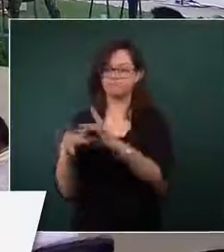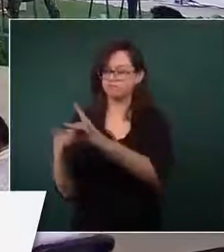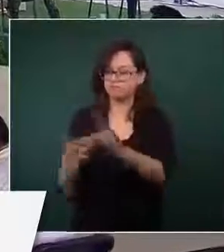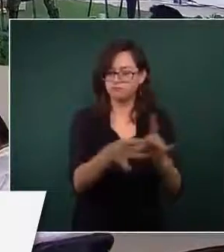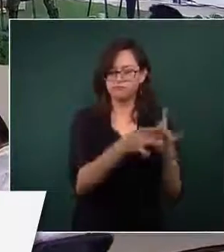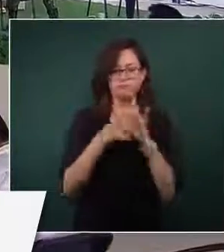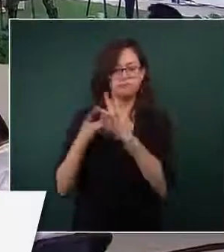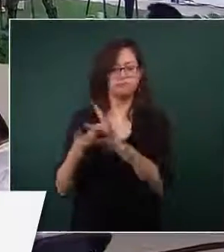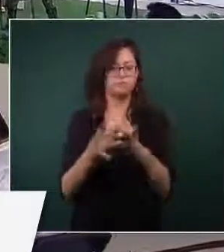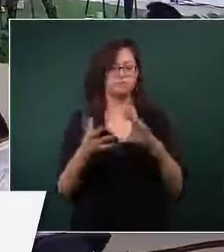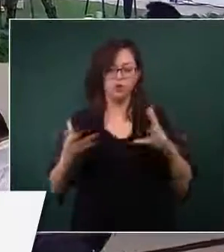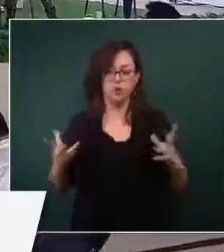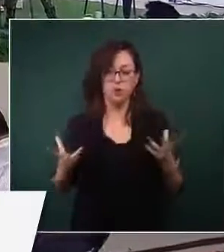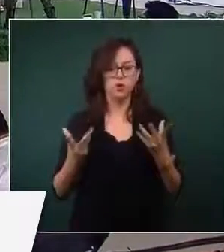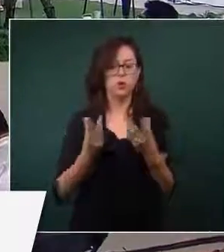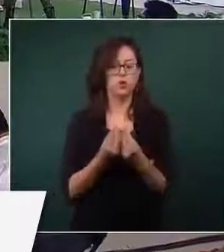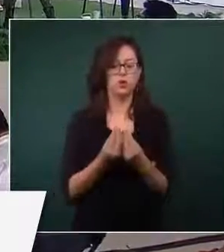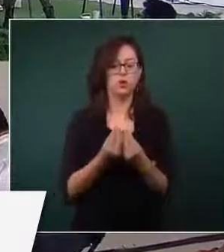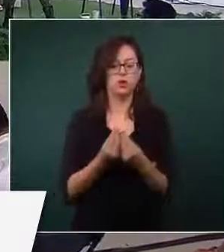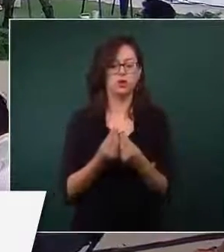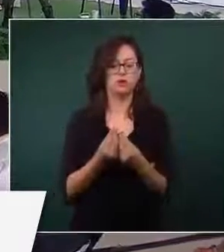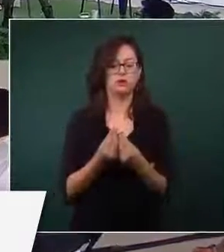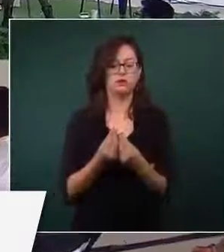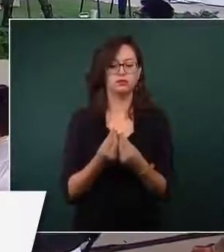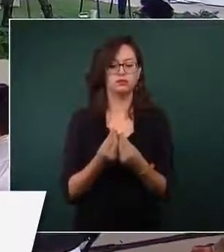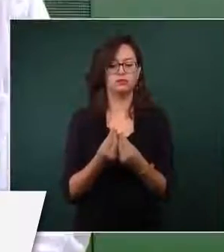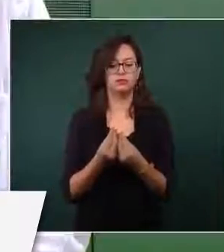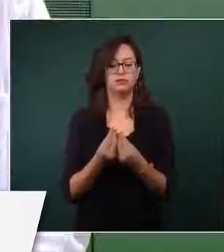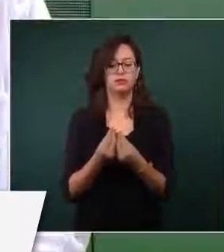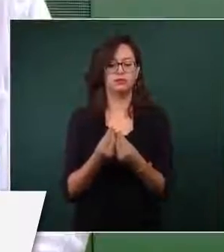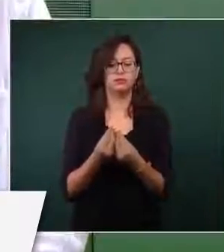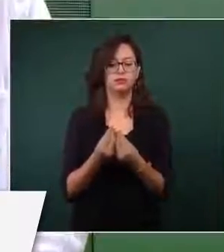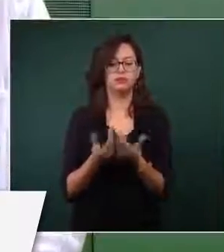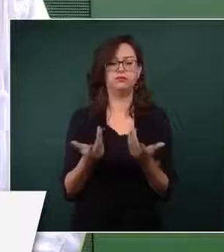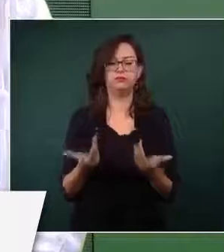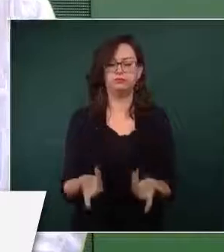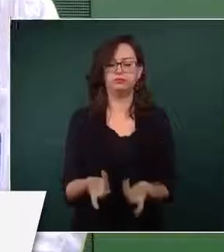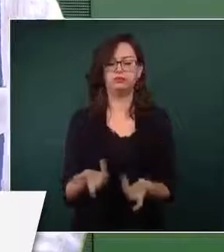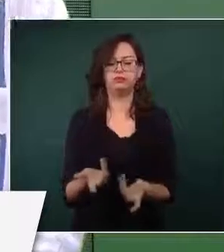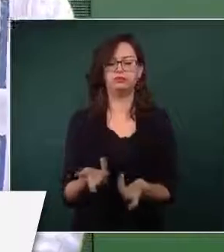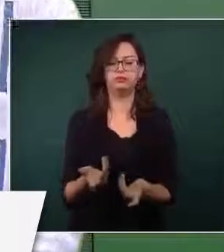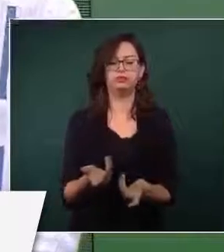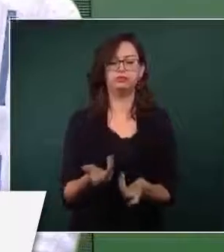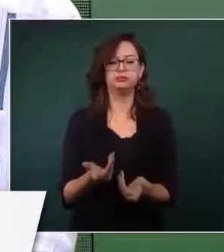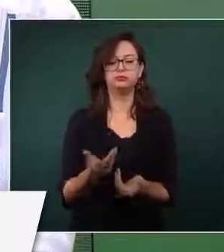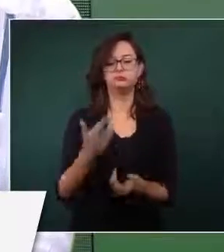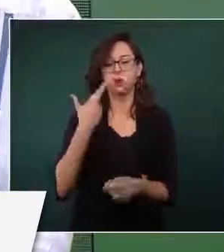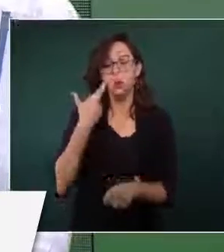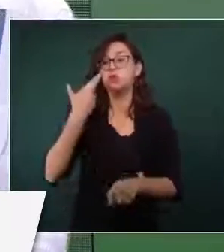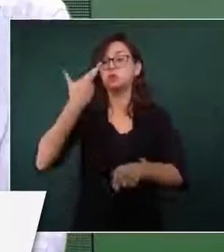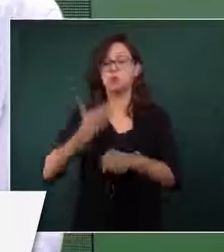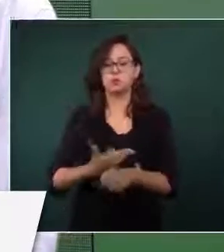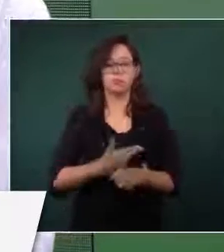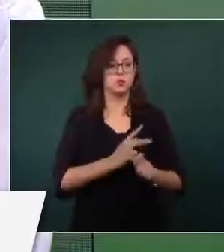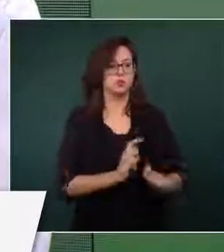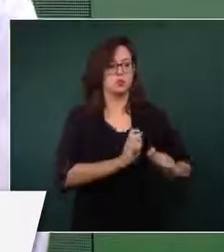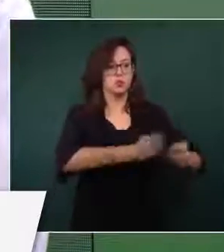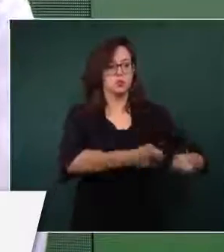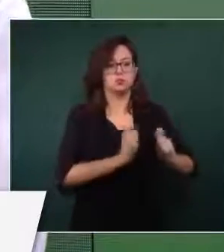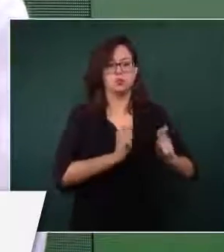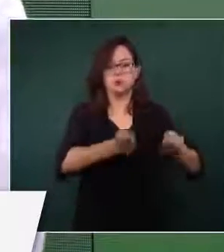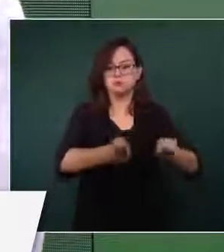juntos cada quien en la esfera de su